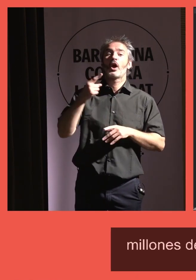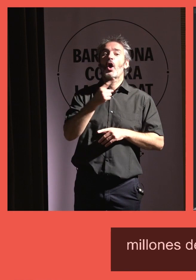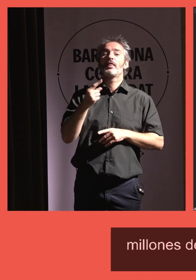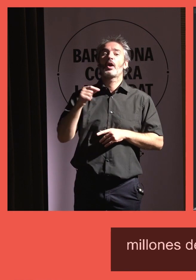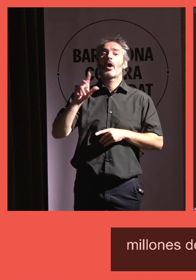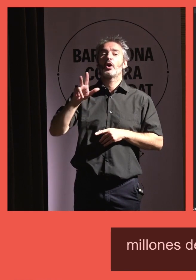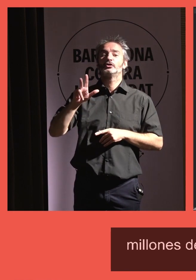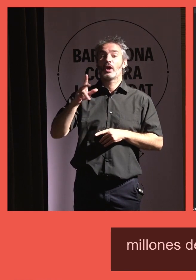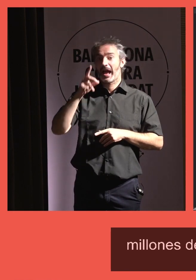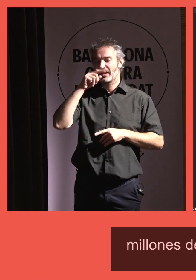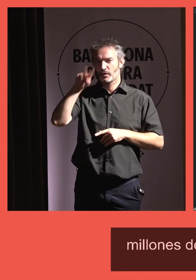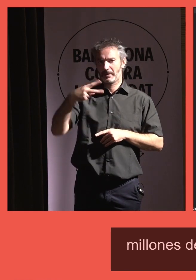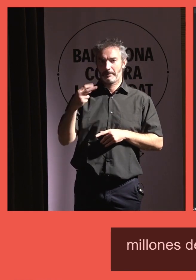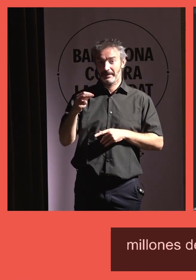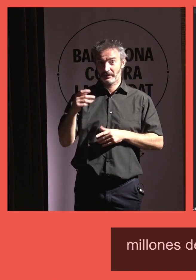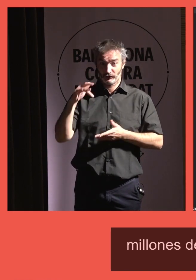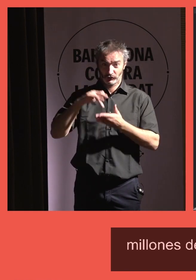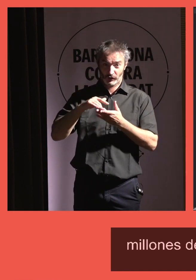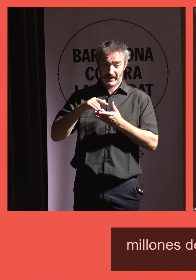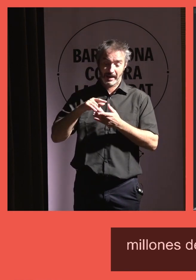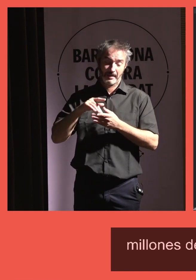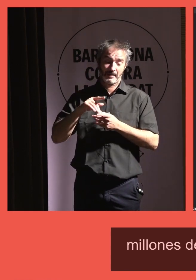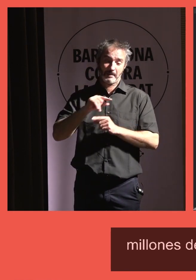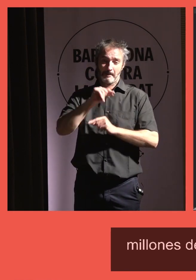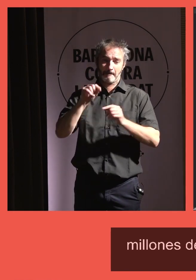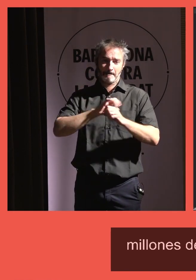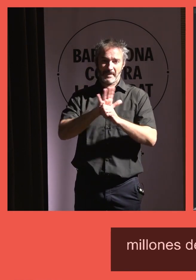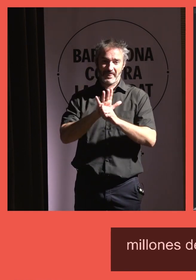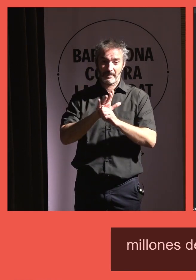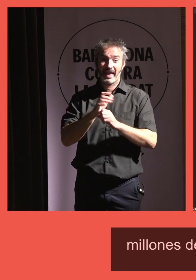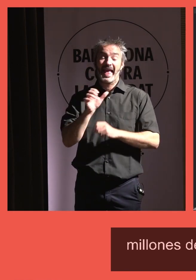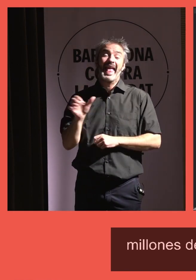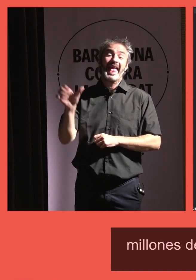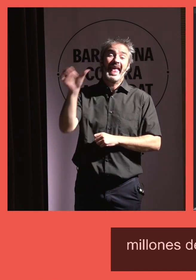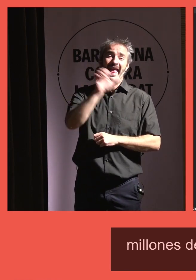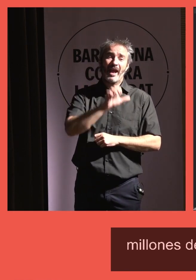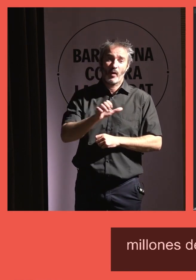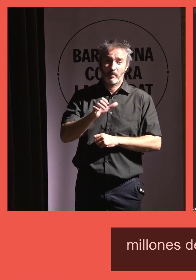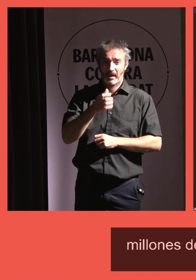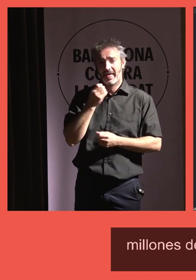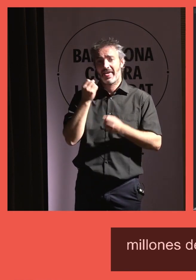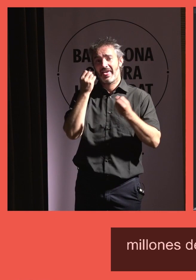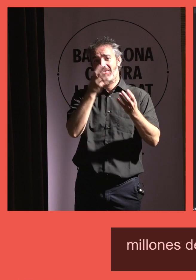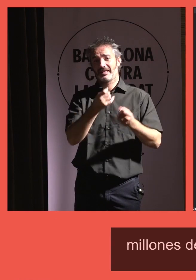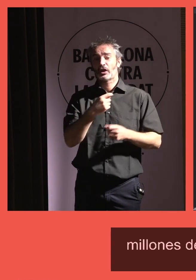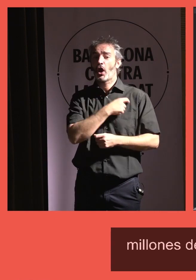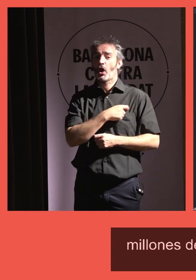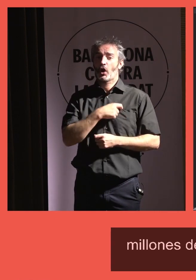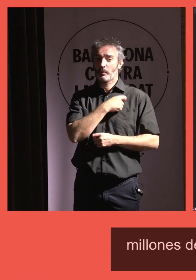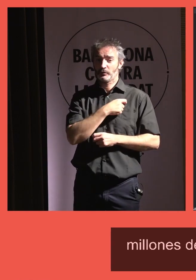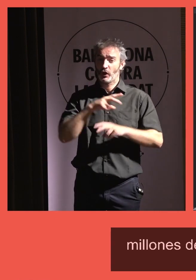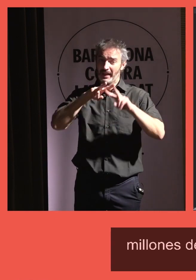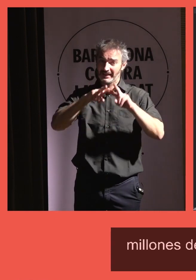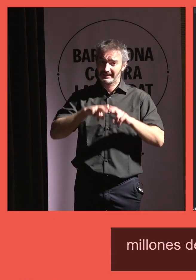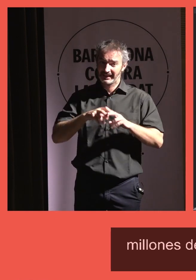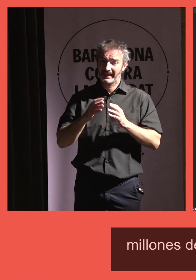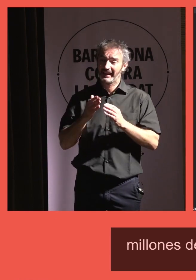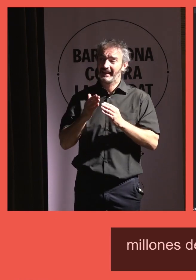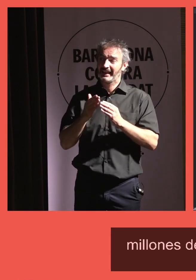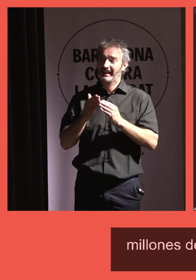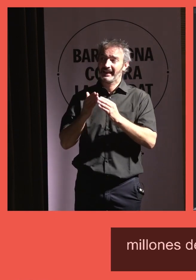,8 en el año 2020, en el año de la pandemia. En Europa, bueno, pues son datos de la European Commission, de la Joint Research Center